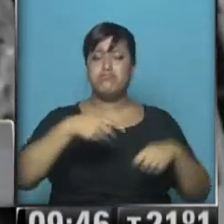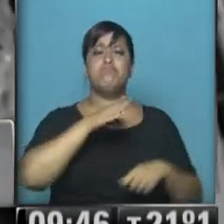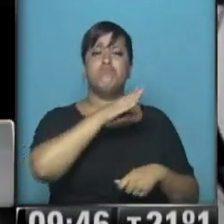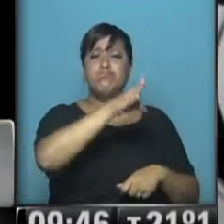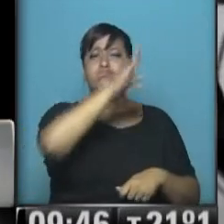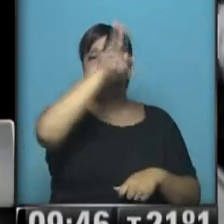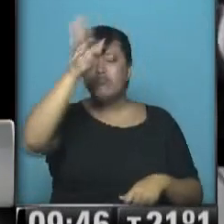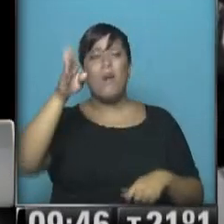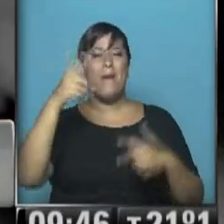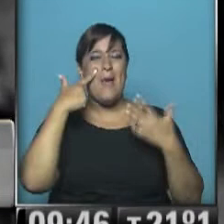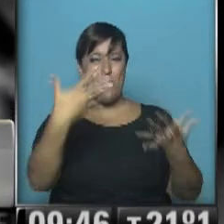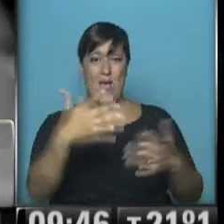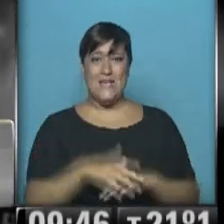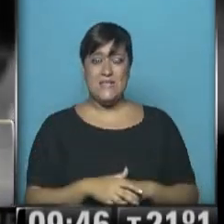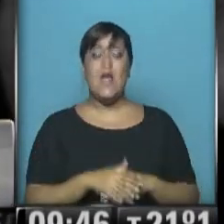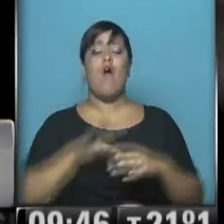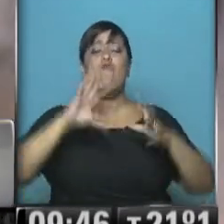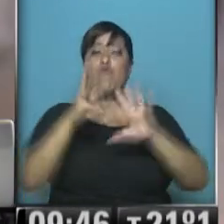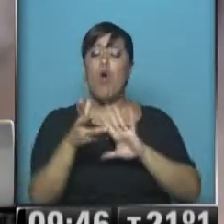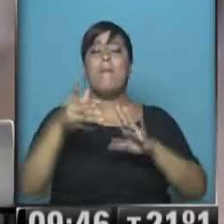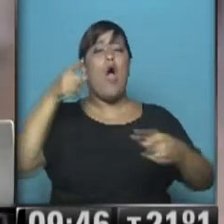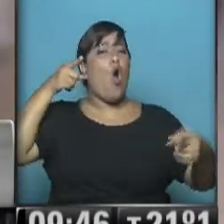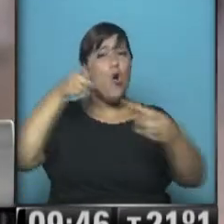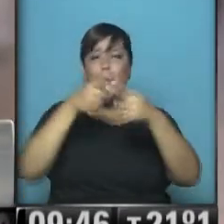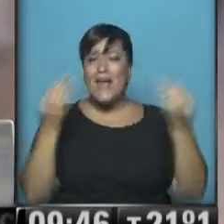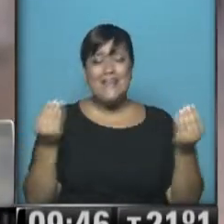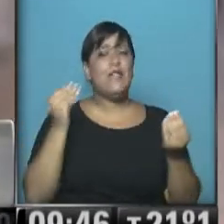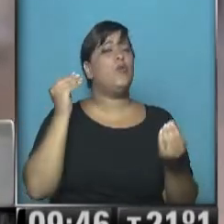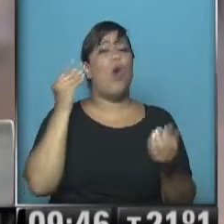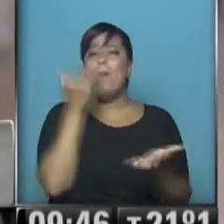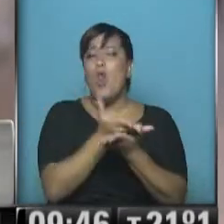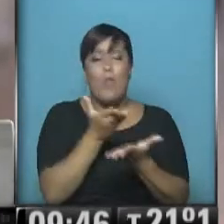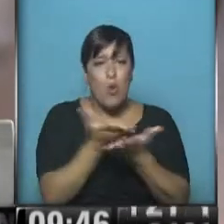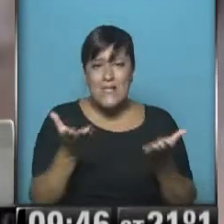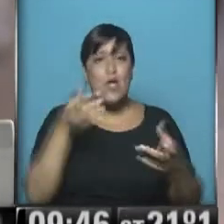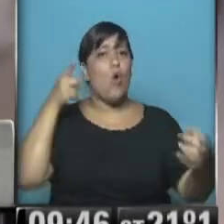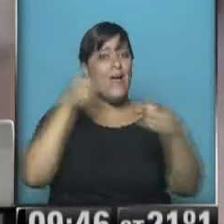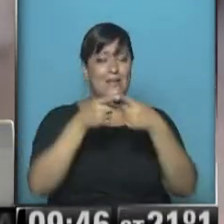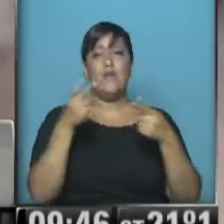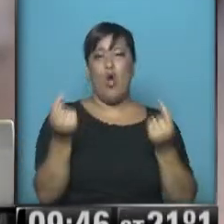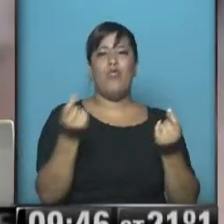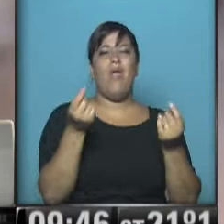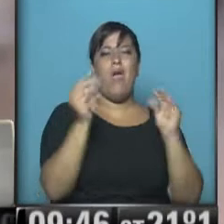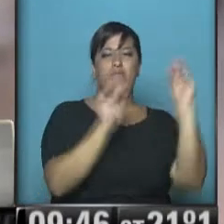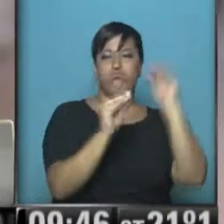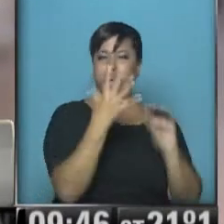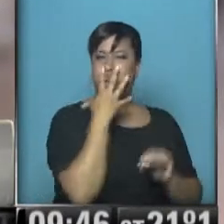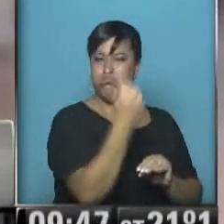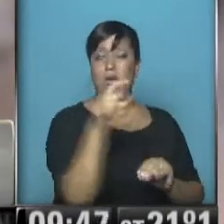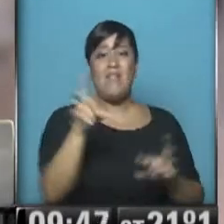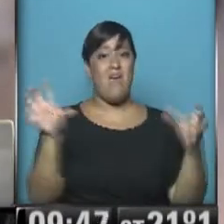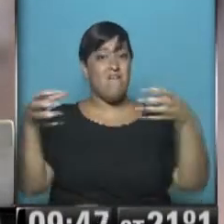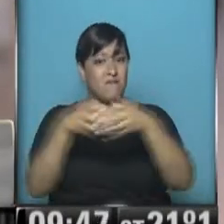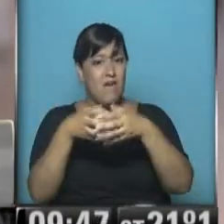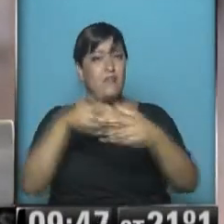podemos para presentarlo. Un poco el mensaje y el propósito, tanto a nivel estético como ético de la banda, siempre